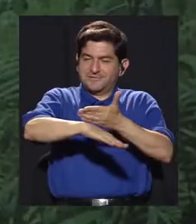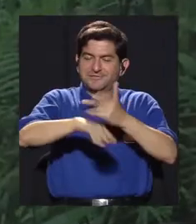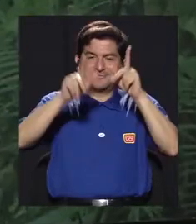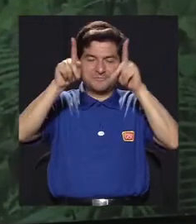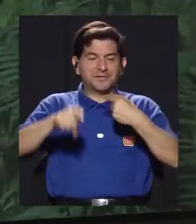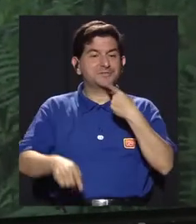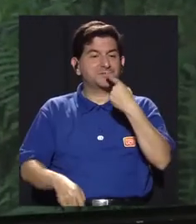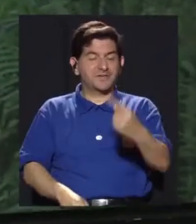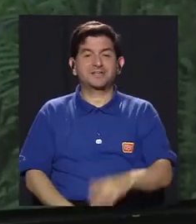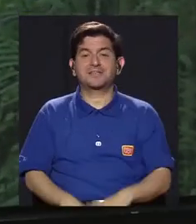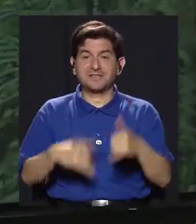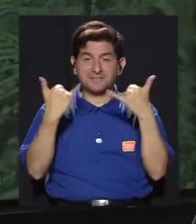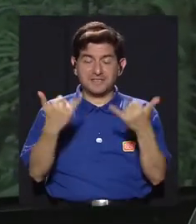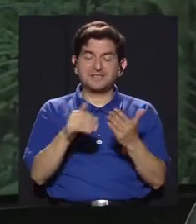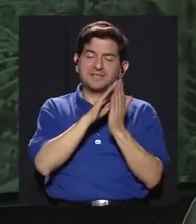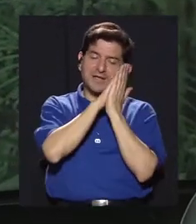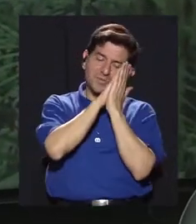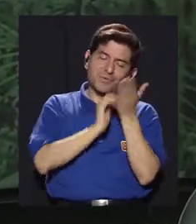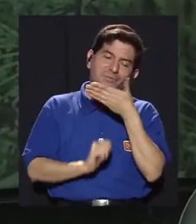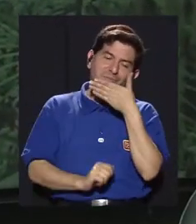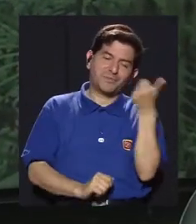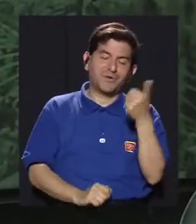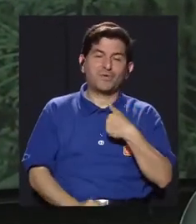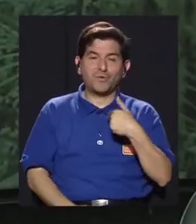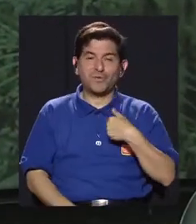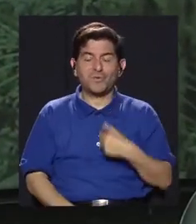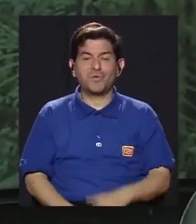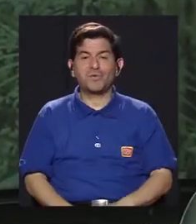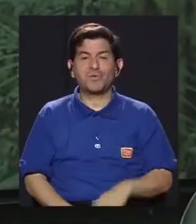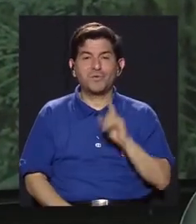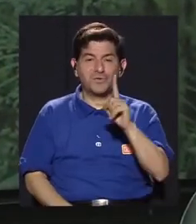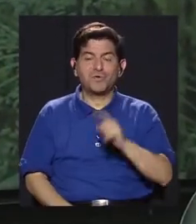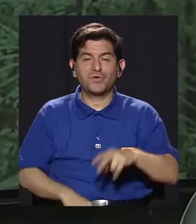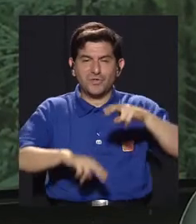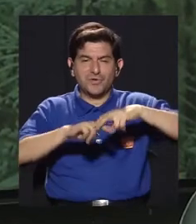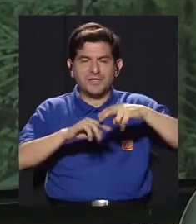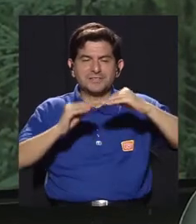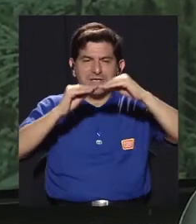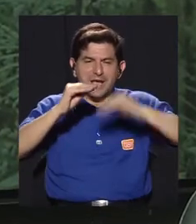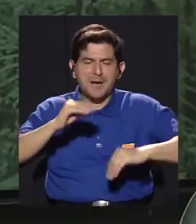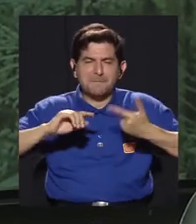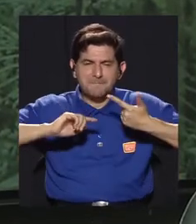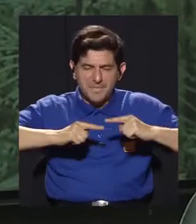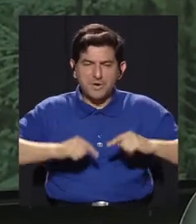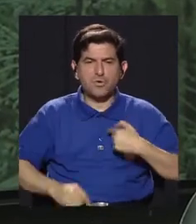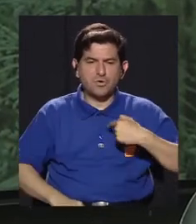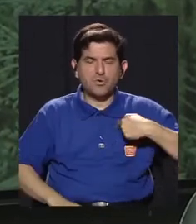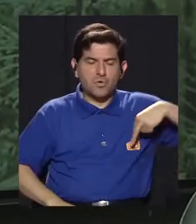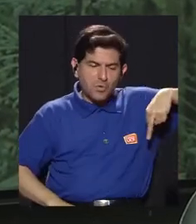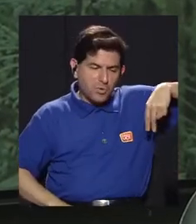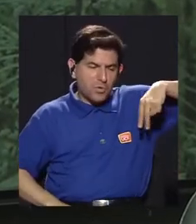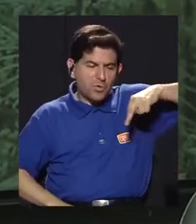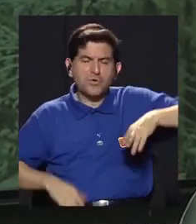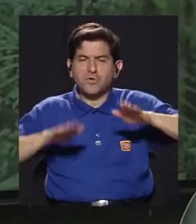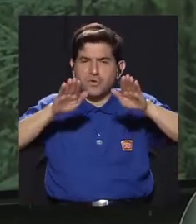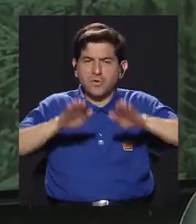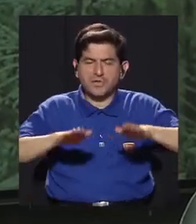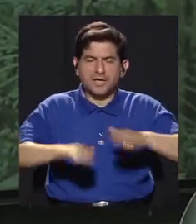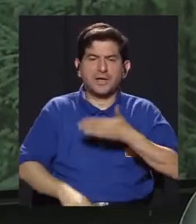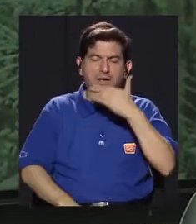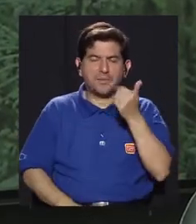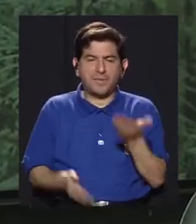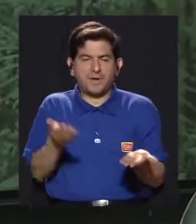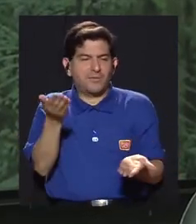ya puedo dormir mejor ya me puedo levantar de una silla con menos dolor ya puedo caminar más tranquila tengo mejor balance